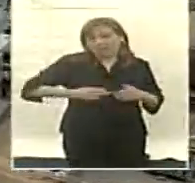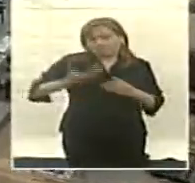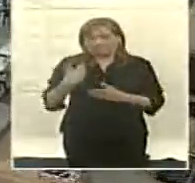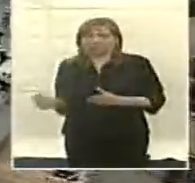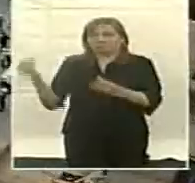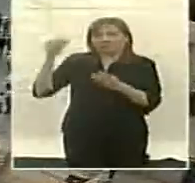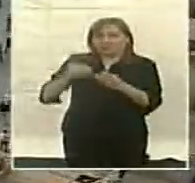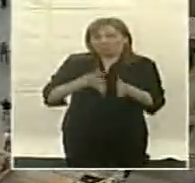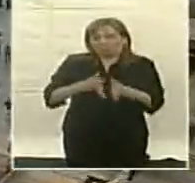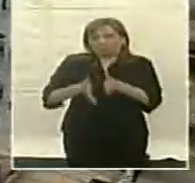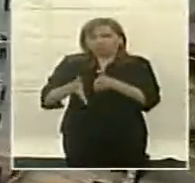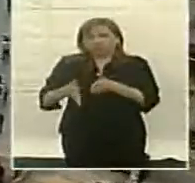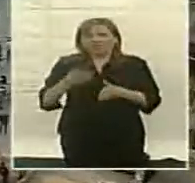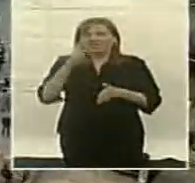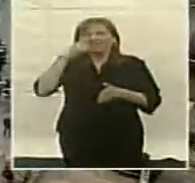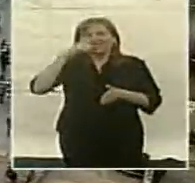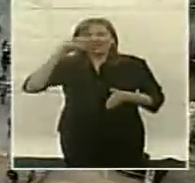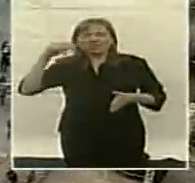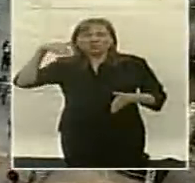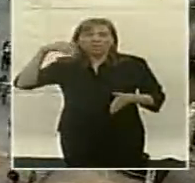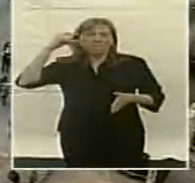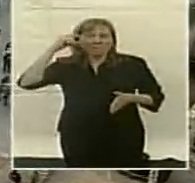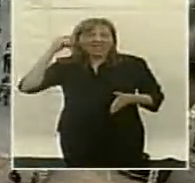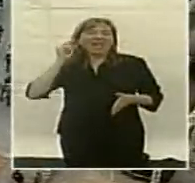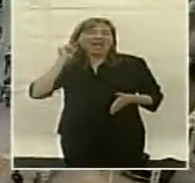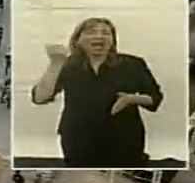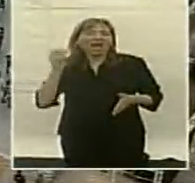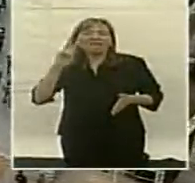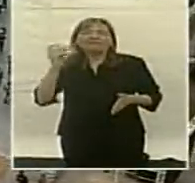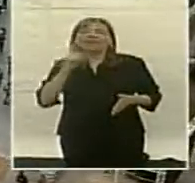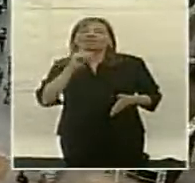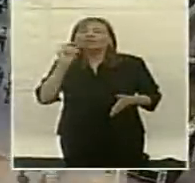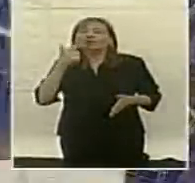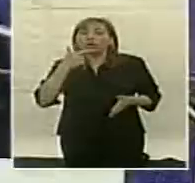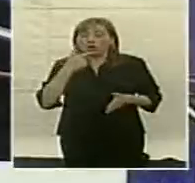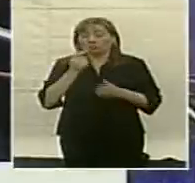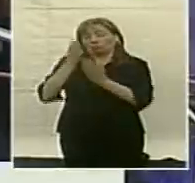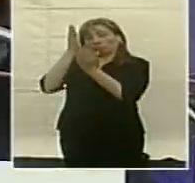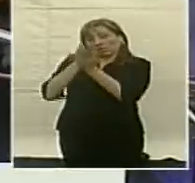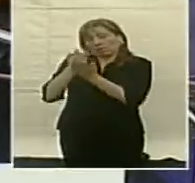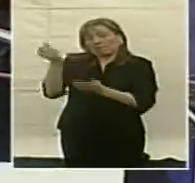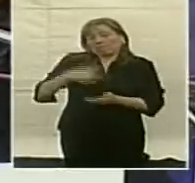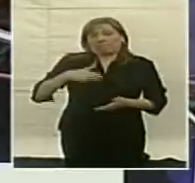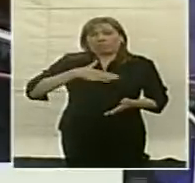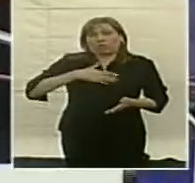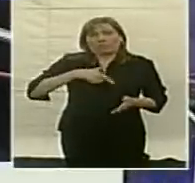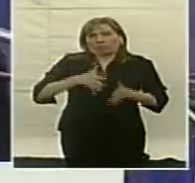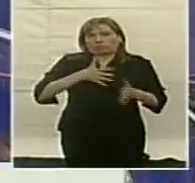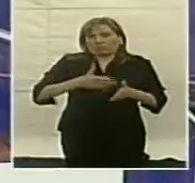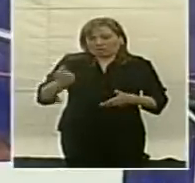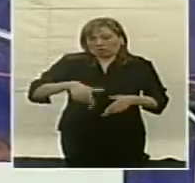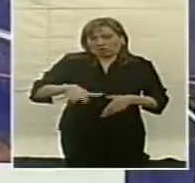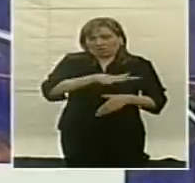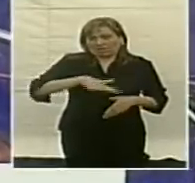sistema 700 megavatios porque 45 son reservados para el propio funcionamiento de la central, pero